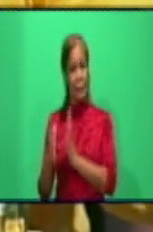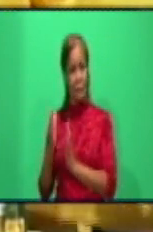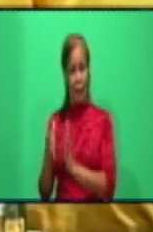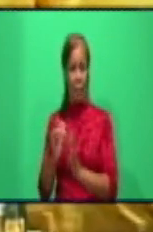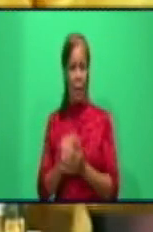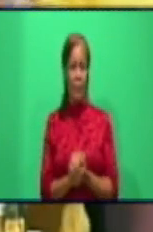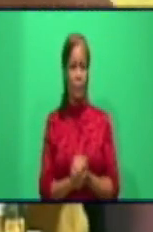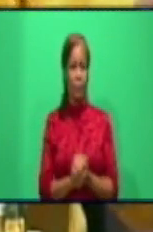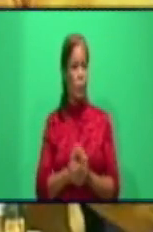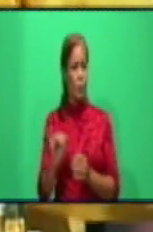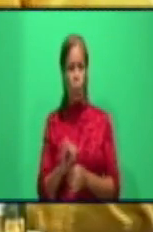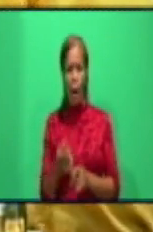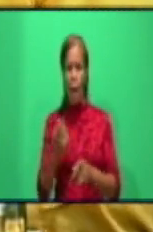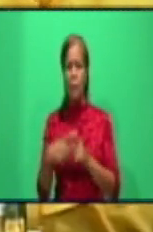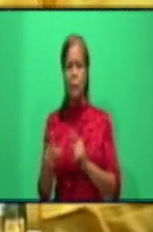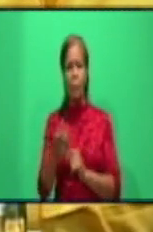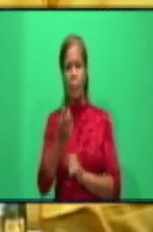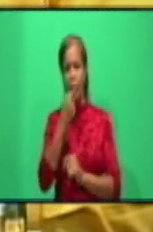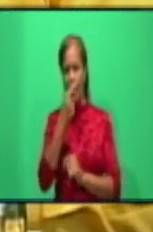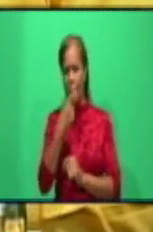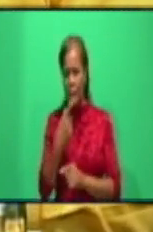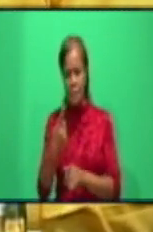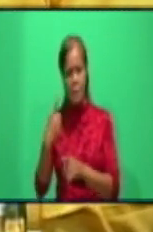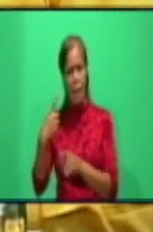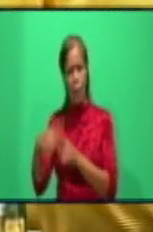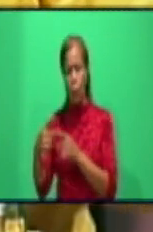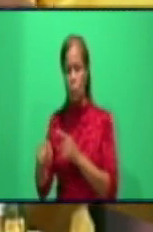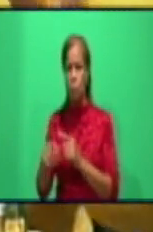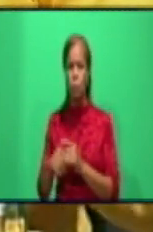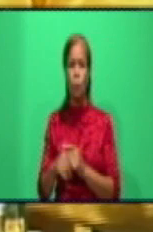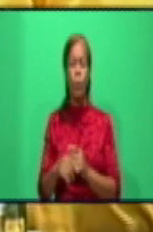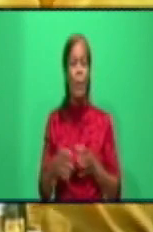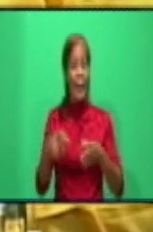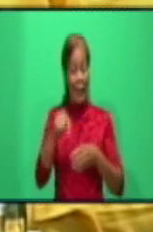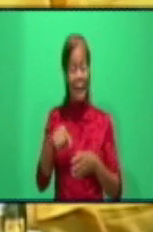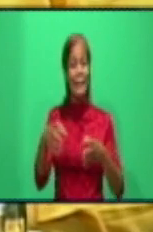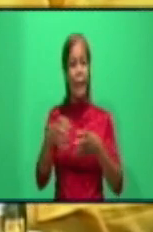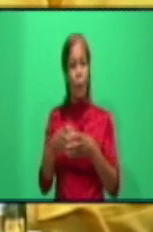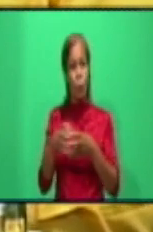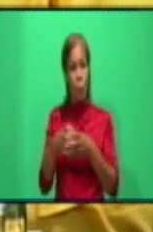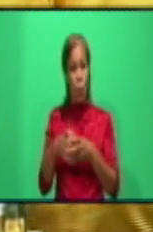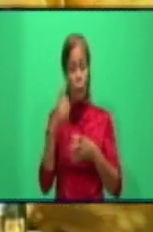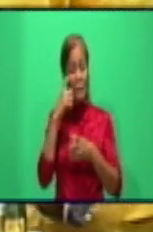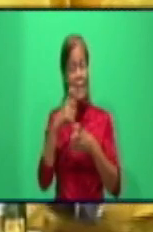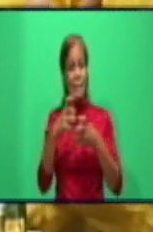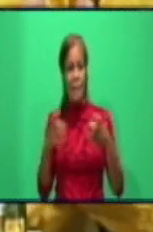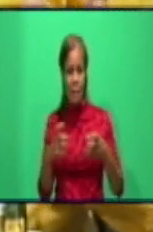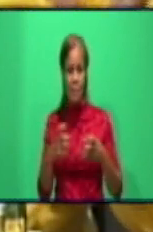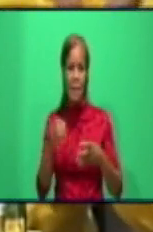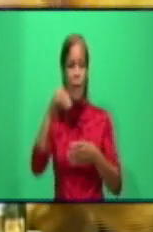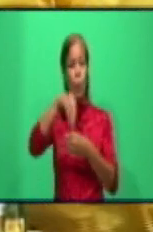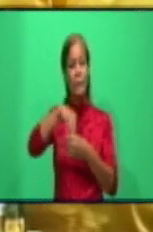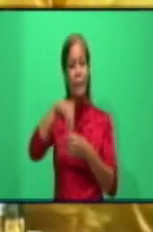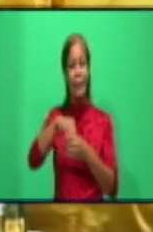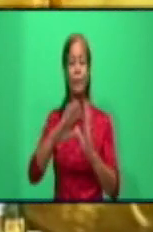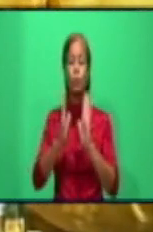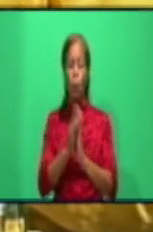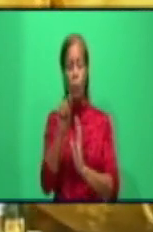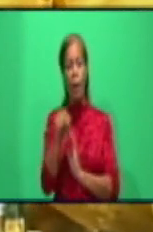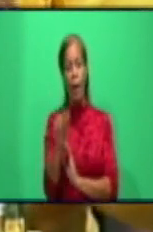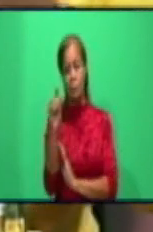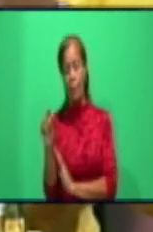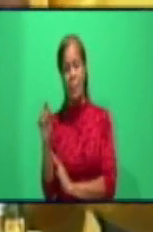farmacólogos y otro grupo de personas también que integran este gran grupo de ciencias. Bueno, el grupo de ciencias en la provincia